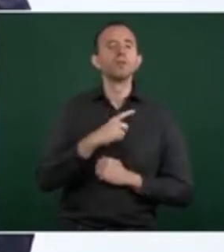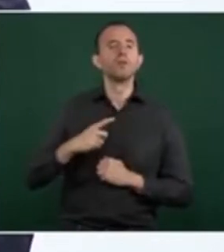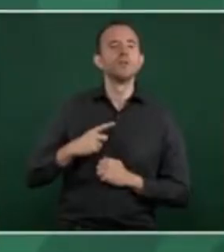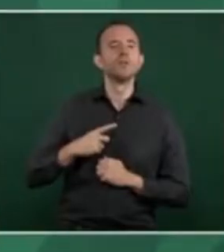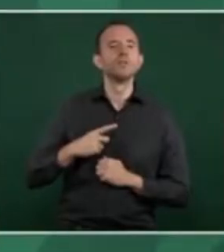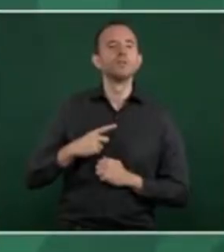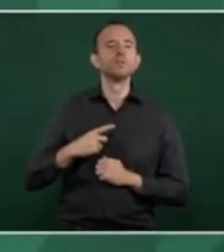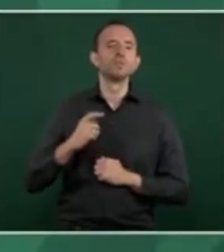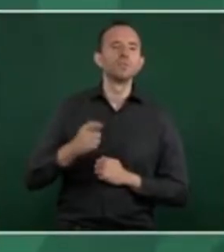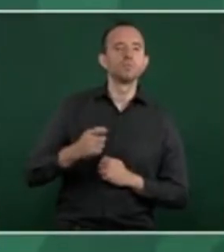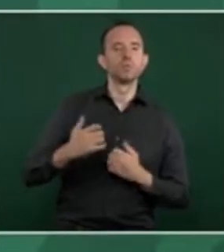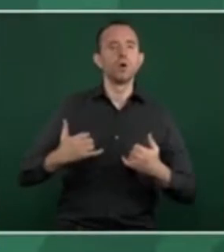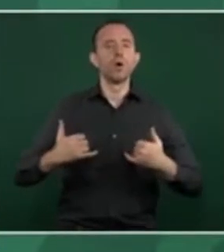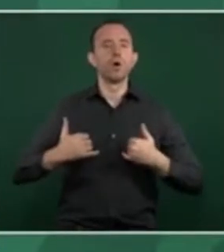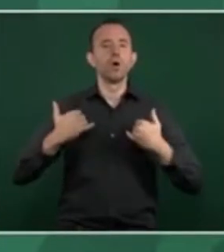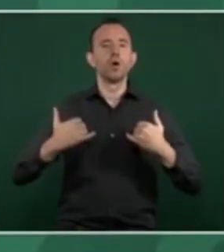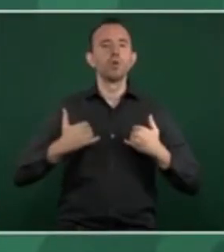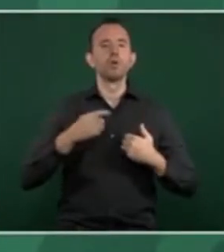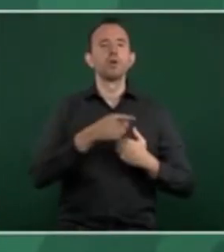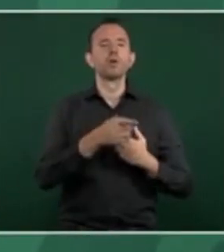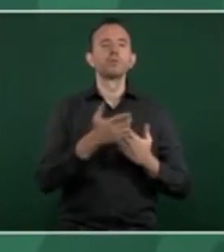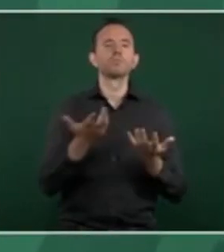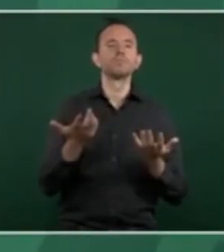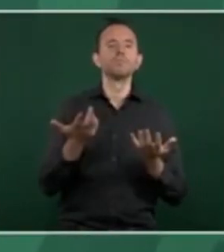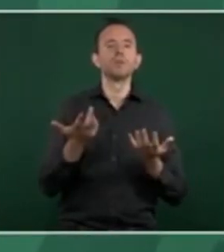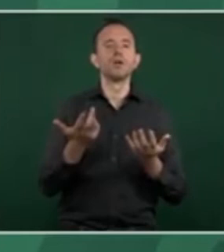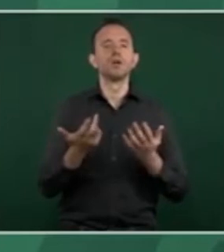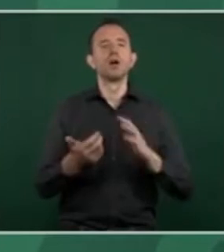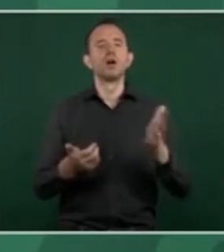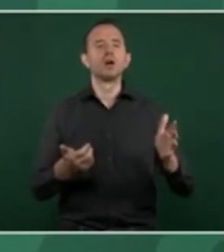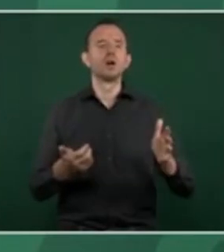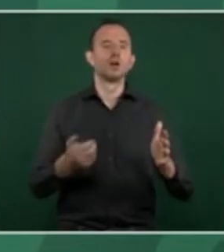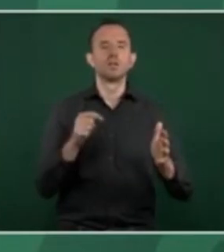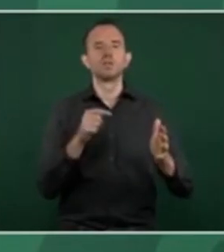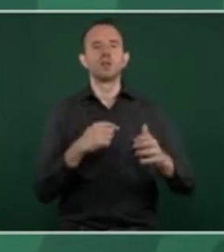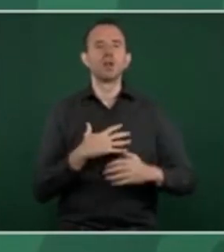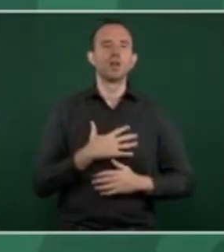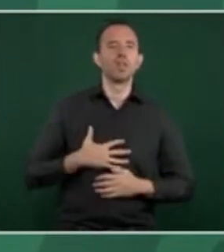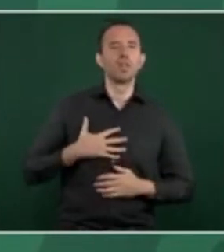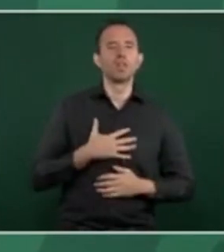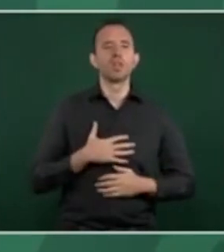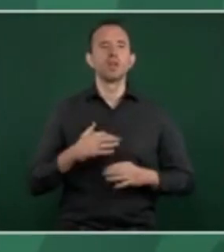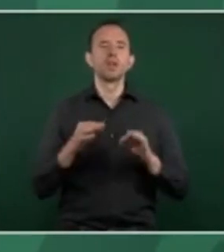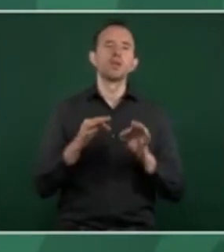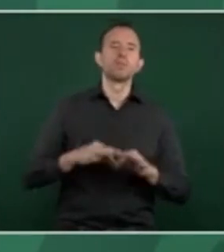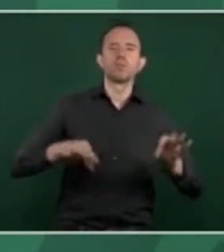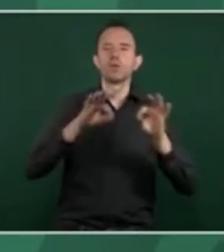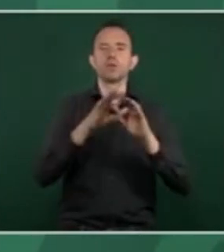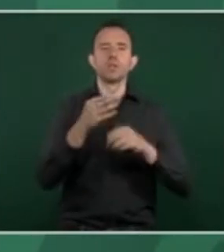sólo el lujo barato, el dinero, lo material, la ropa de marca,